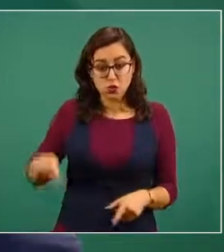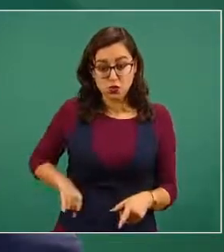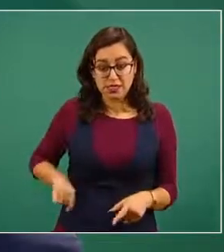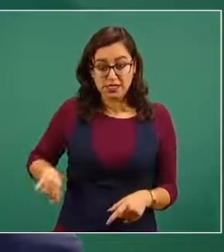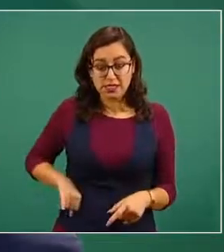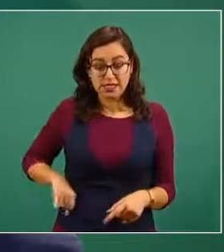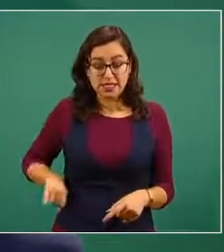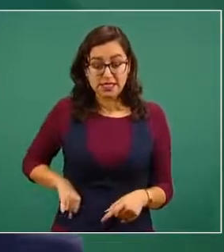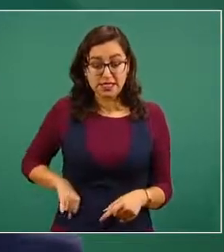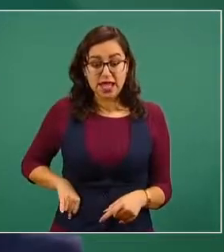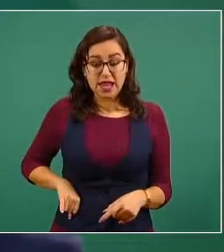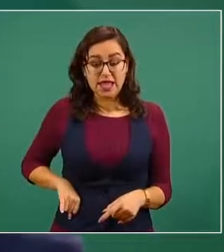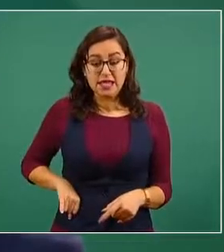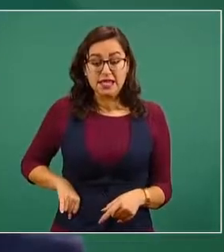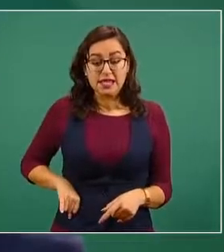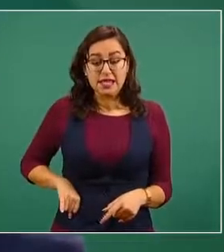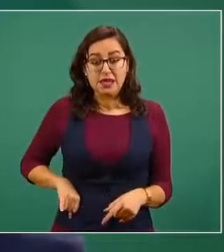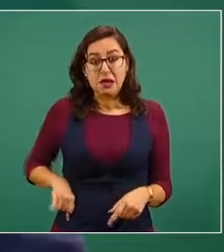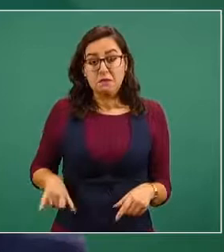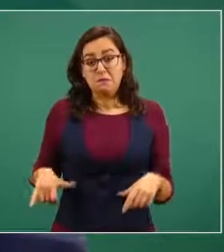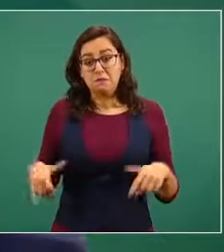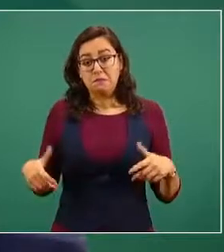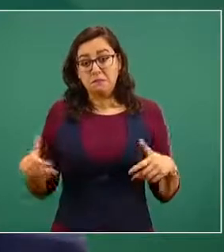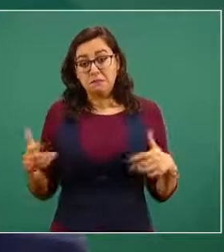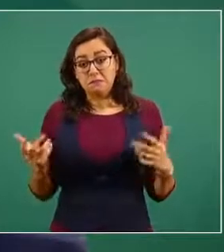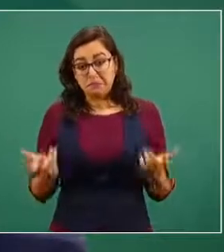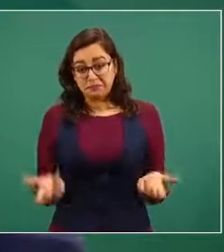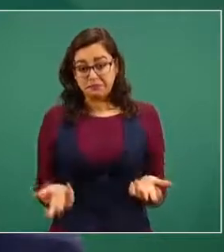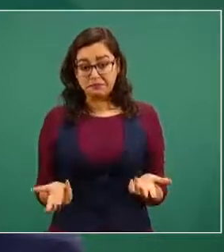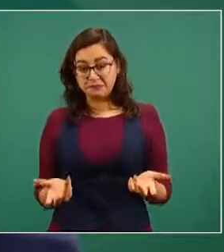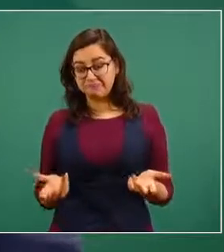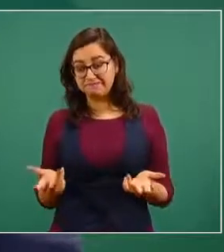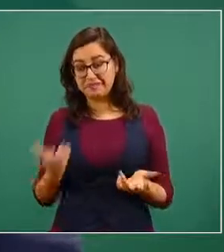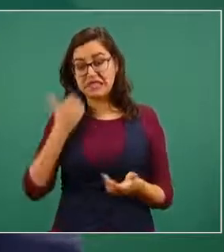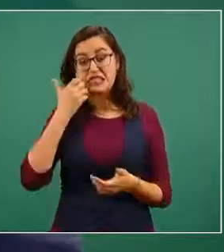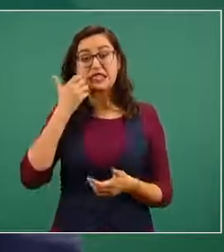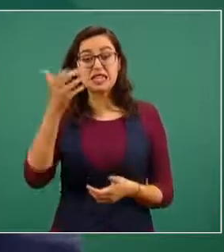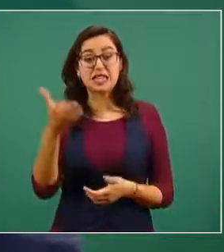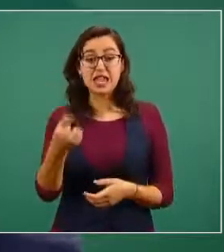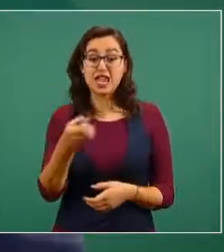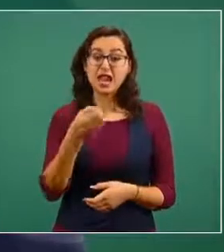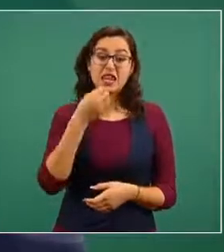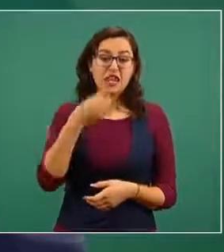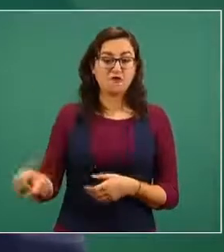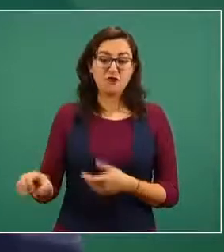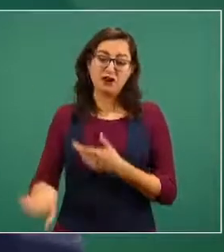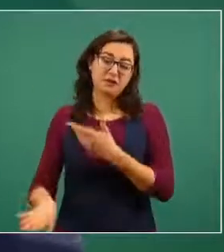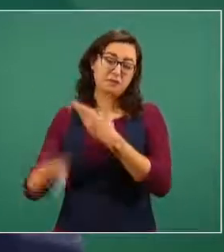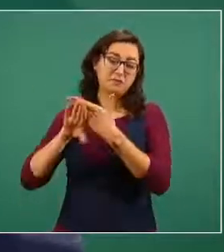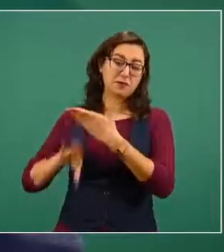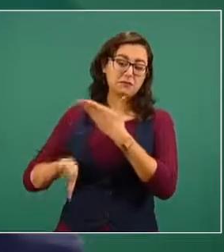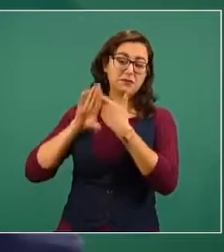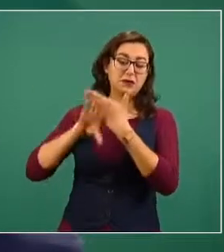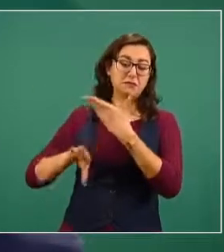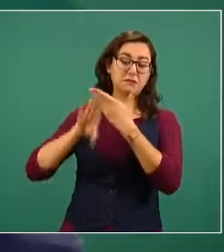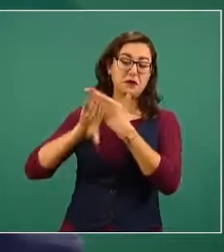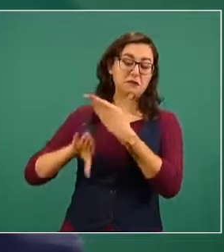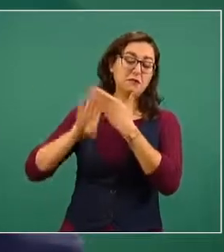están empeñados en atacarnos para